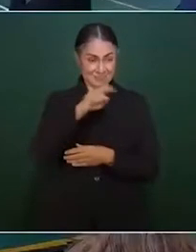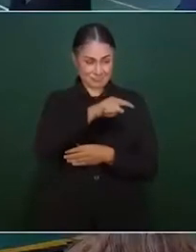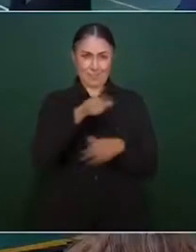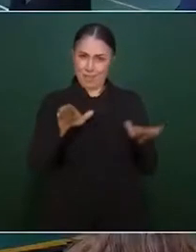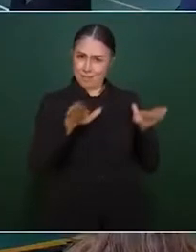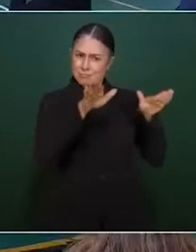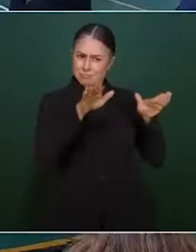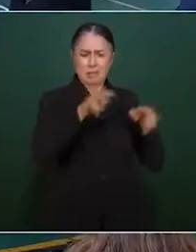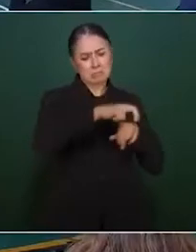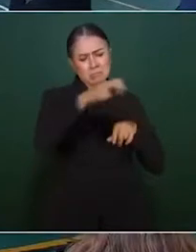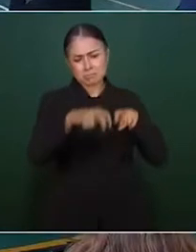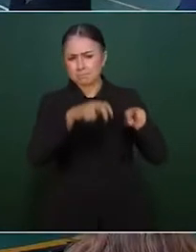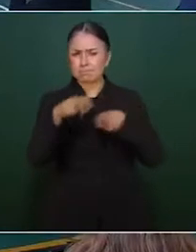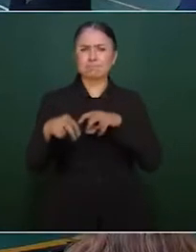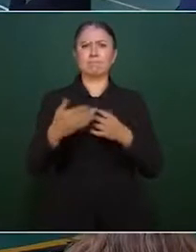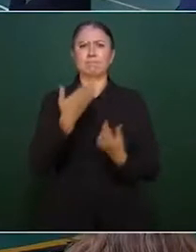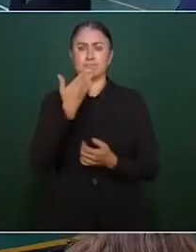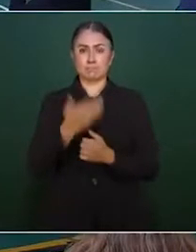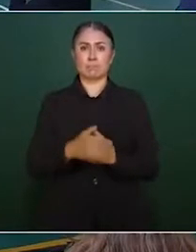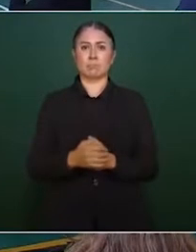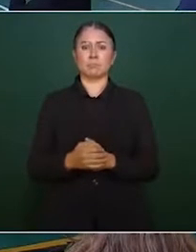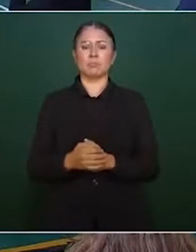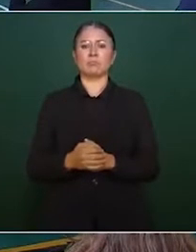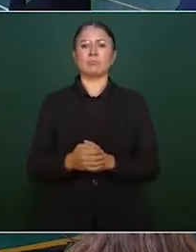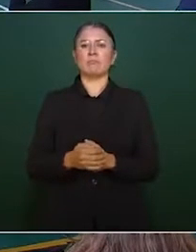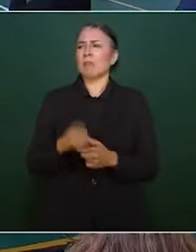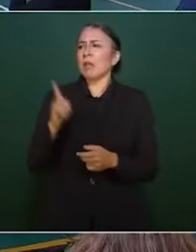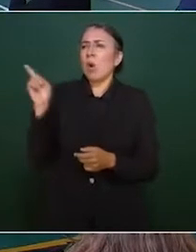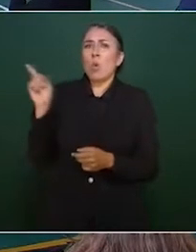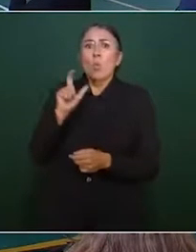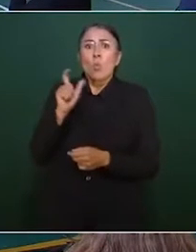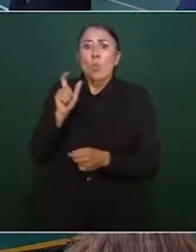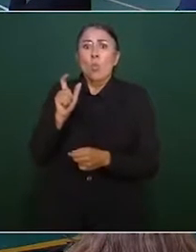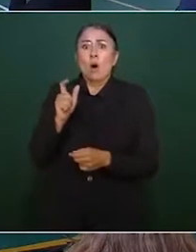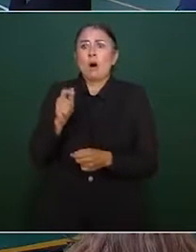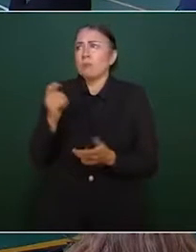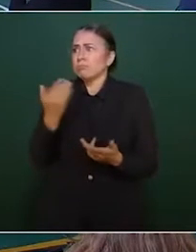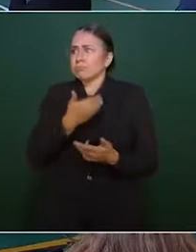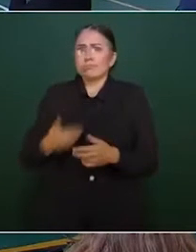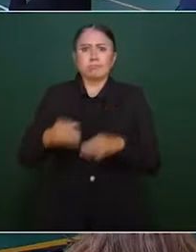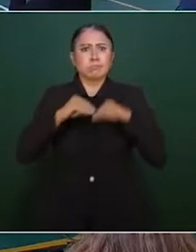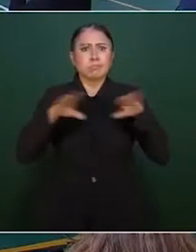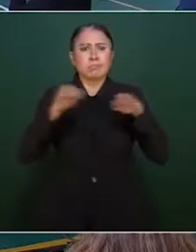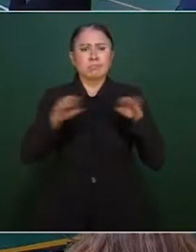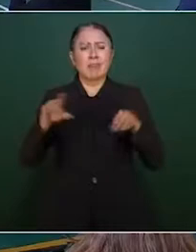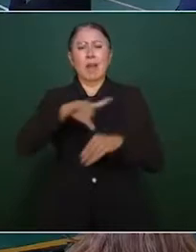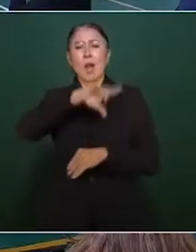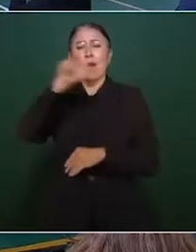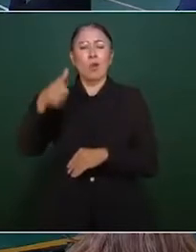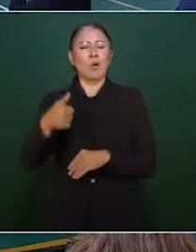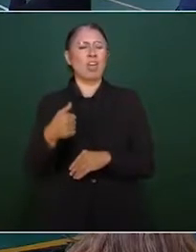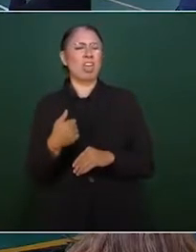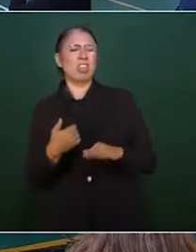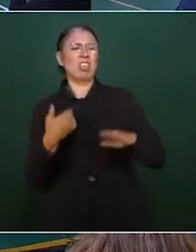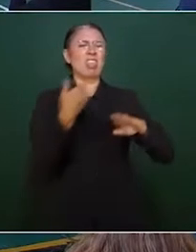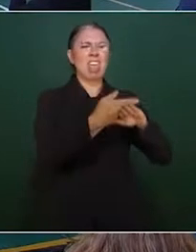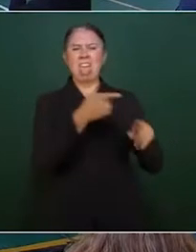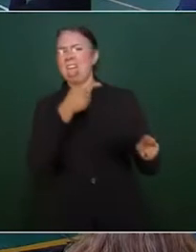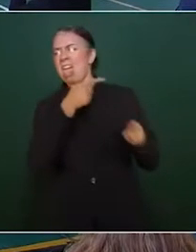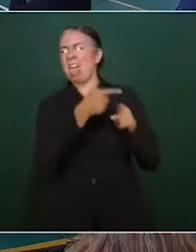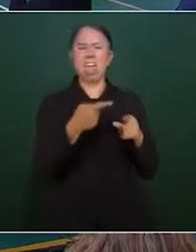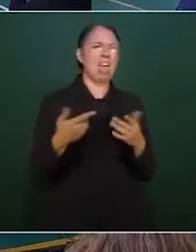partir de su publicación comenzaron los ataques, pero esa mentira no les duró ni 24 horas. De los